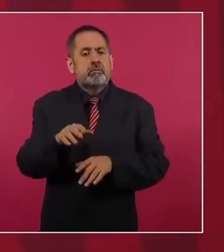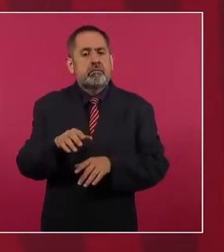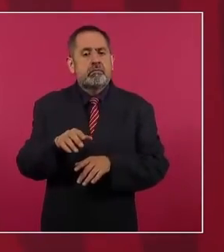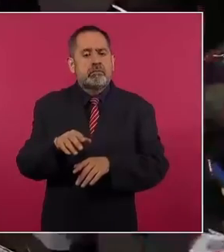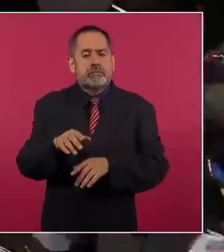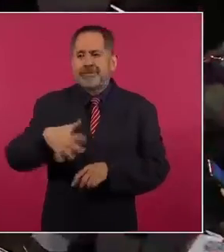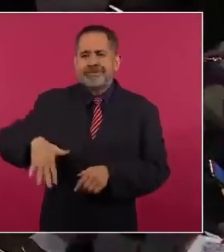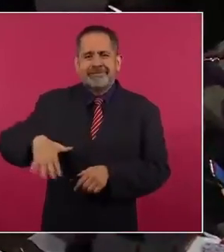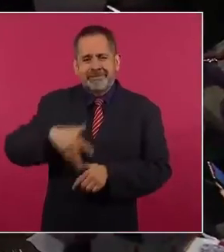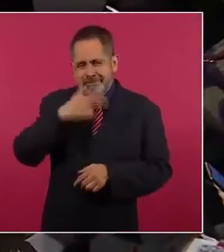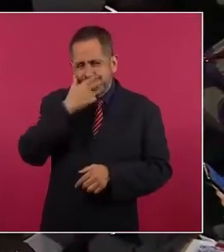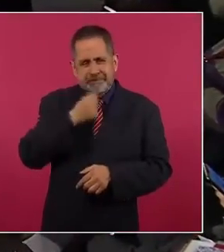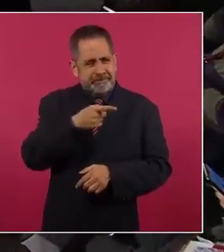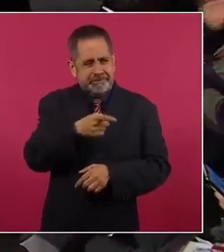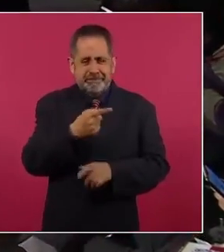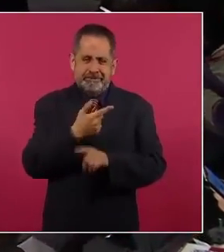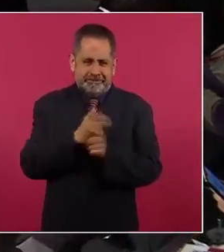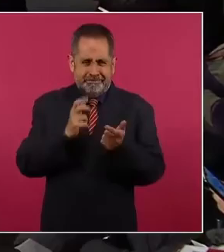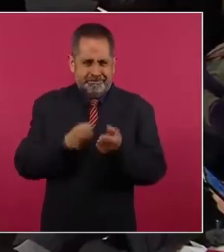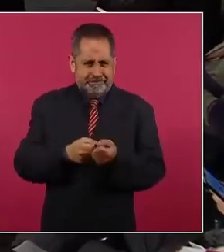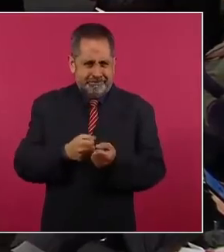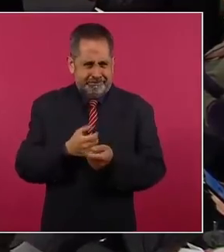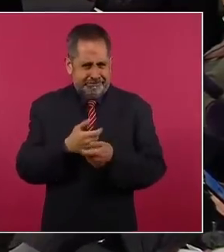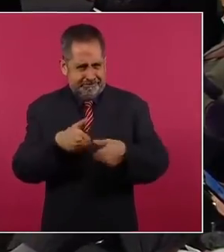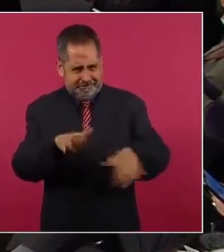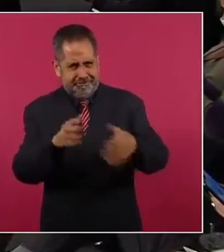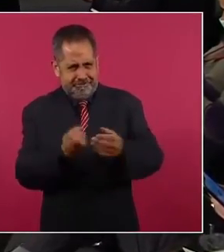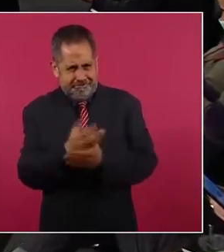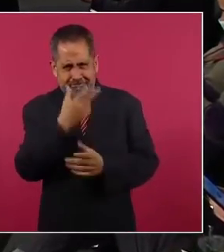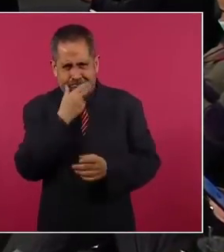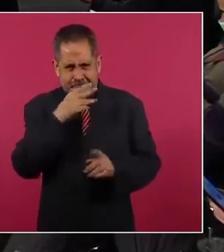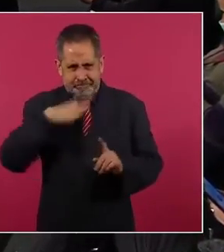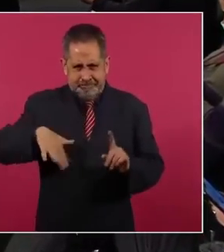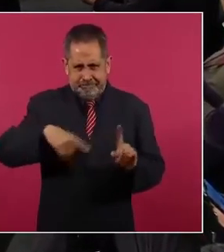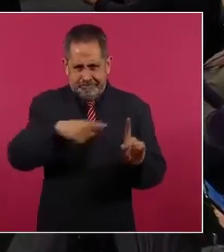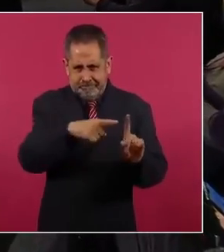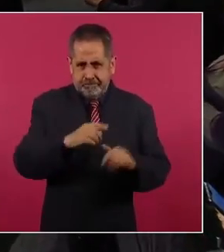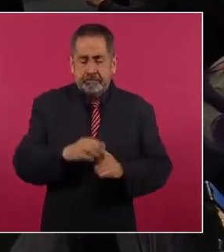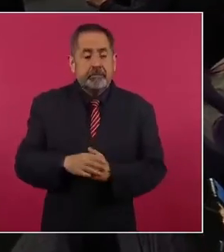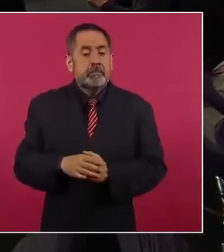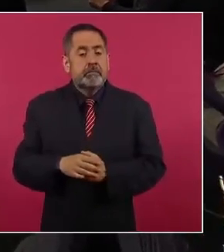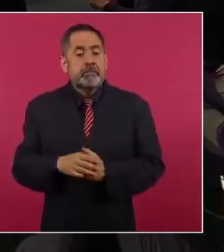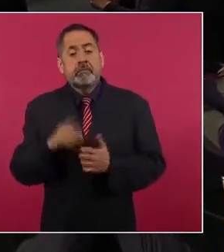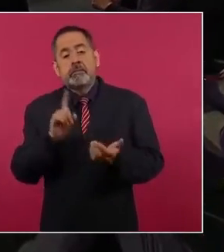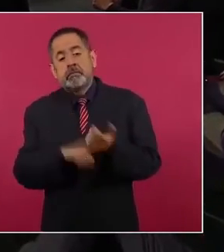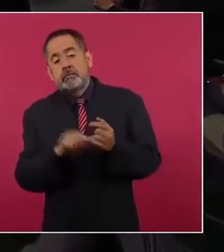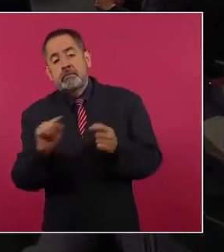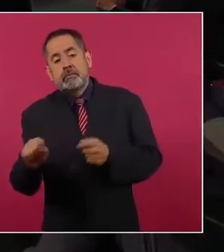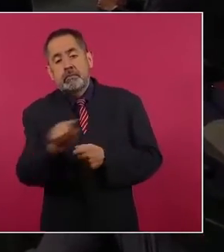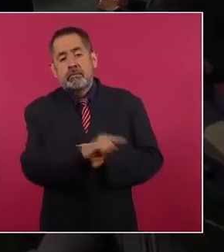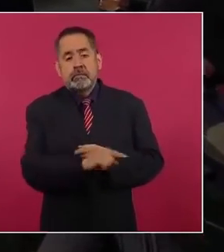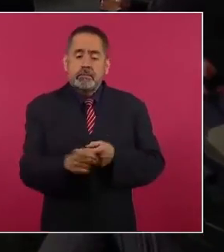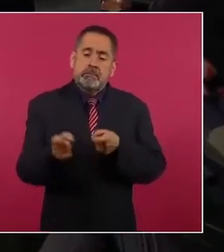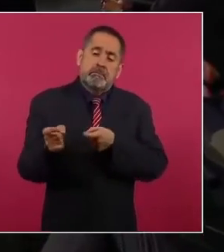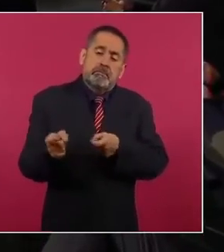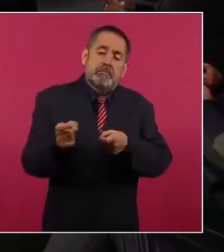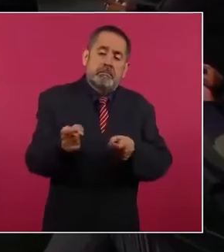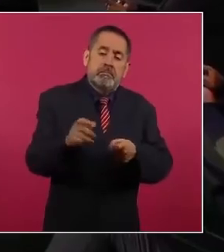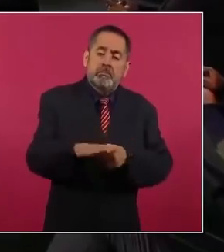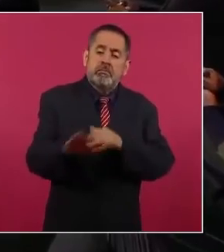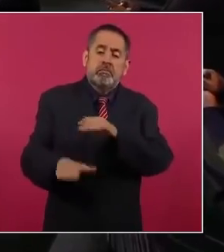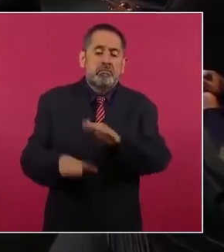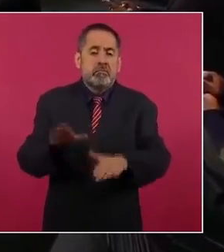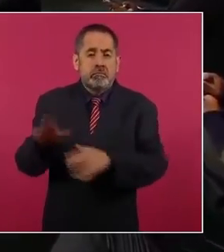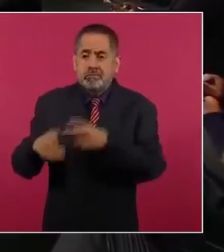este presunto delincuente hay el asesinato de servidores públicos. No